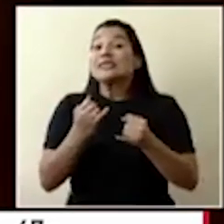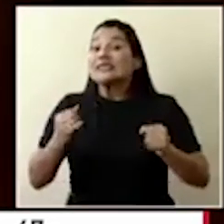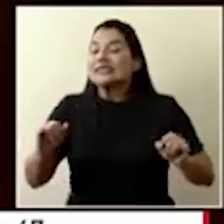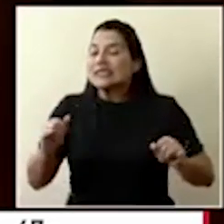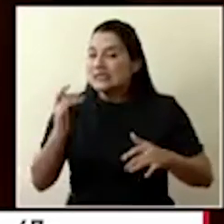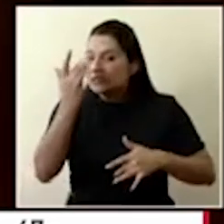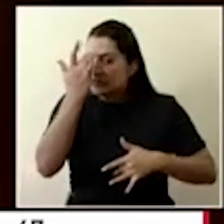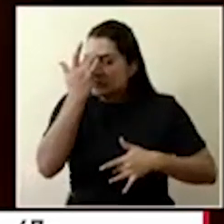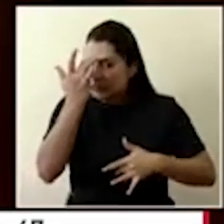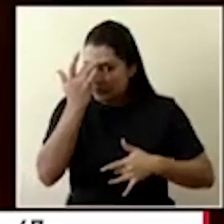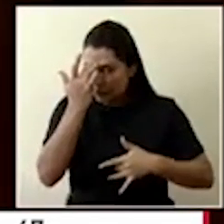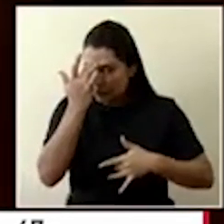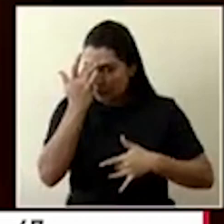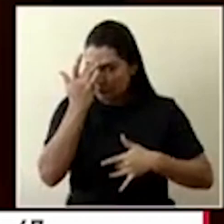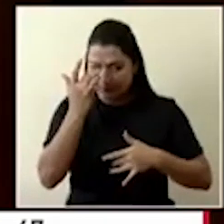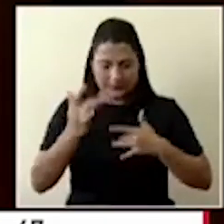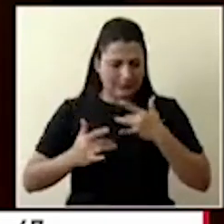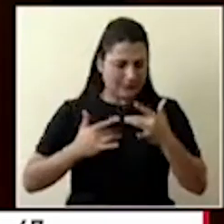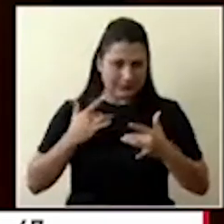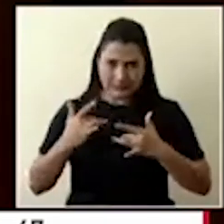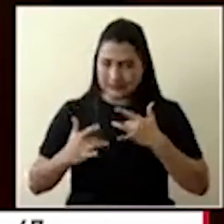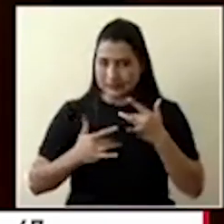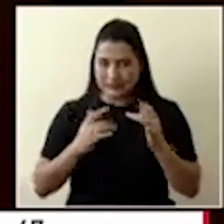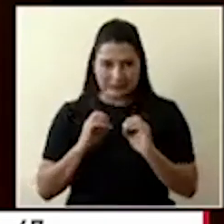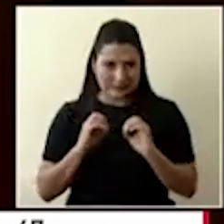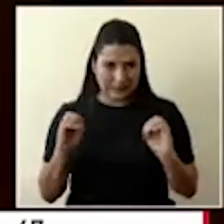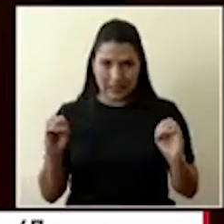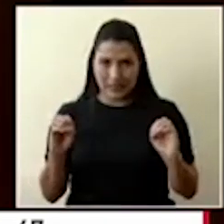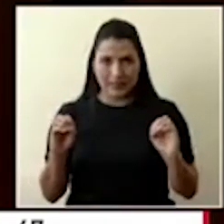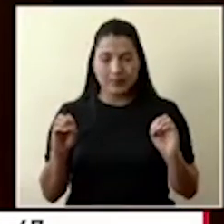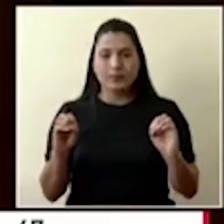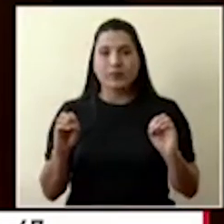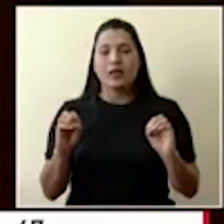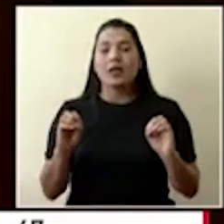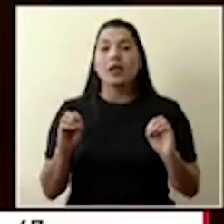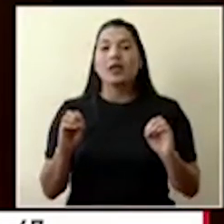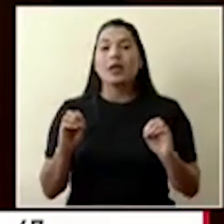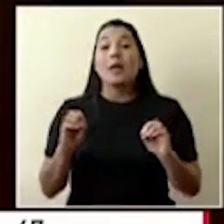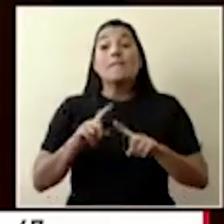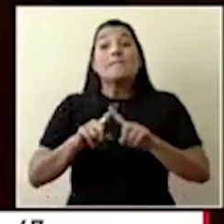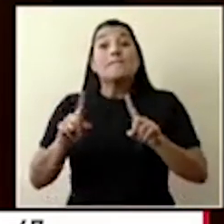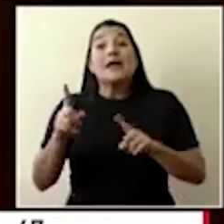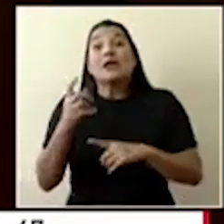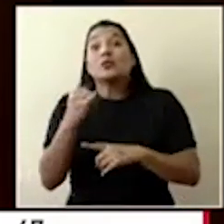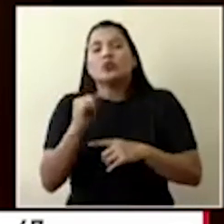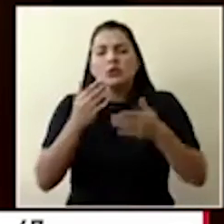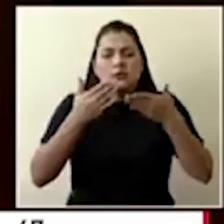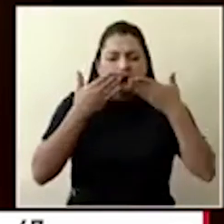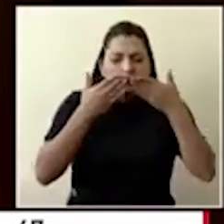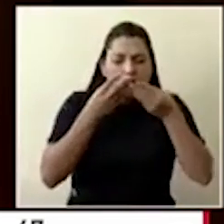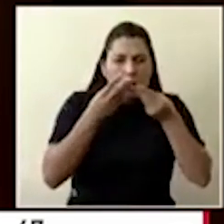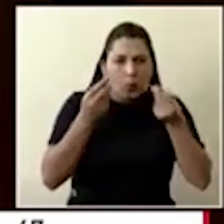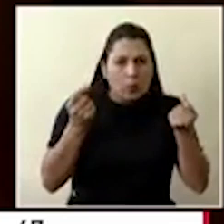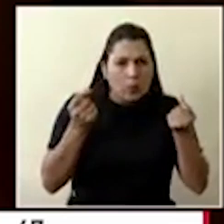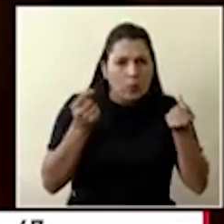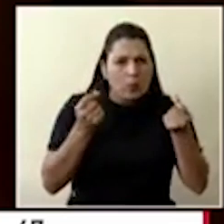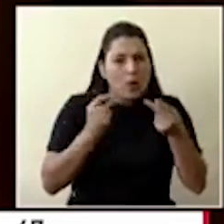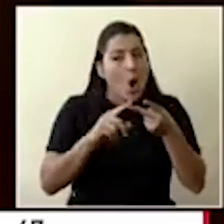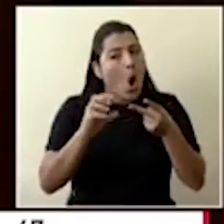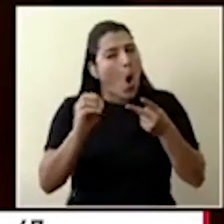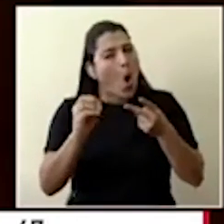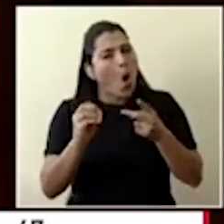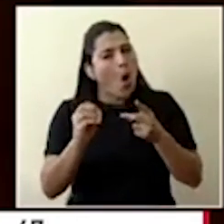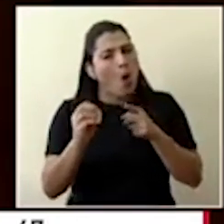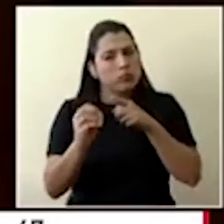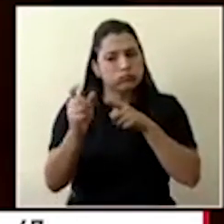un cuadro respiratorio, pero que sí tienen una disminución del olfato o bien que han sido contactos cercanos de un caso